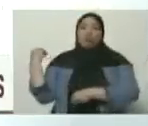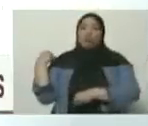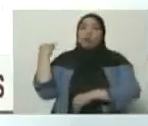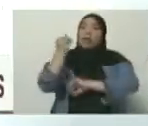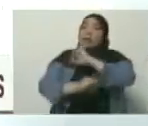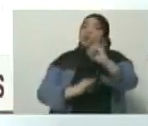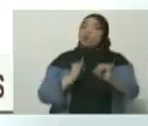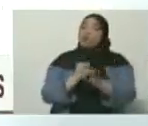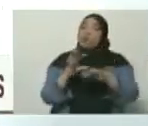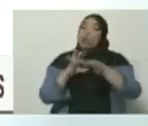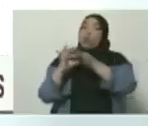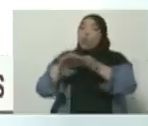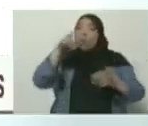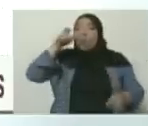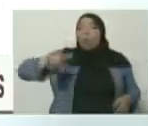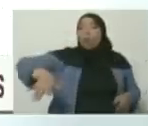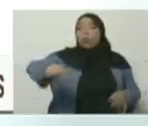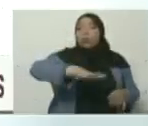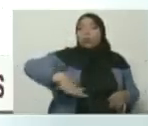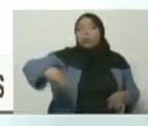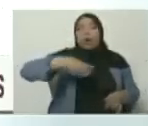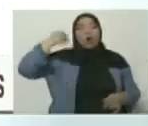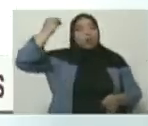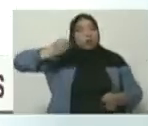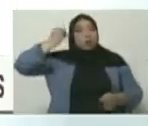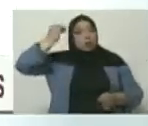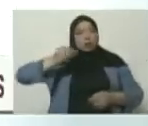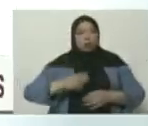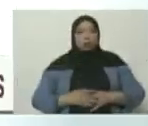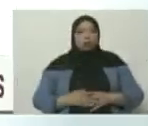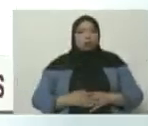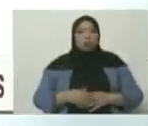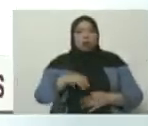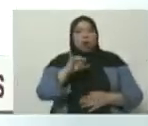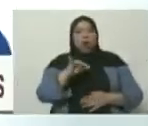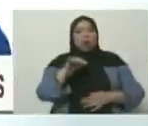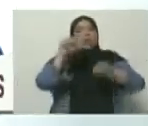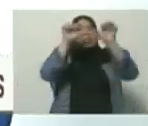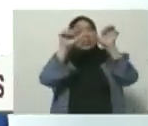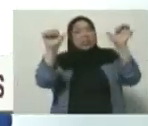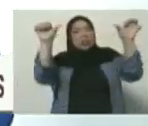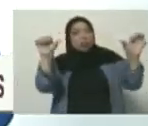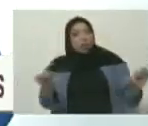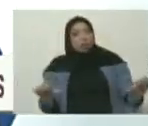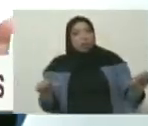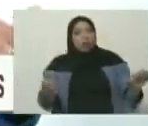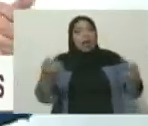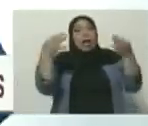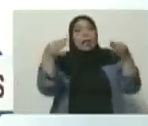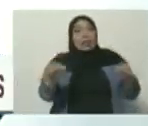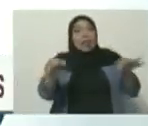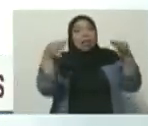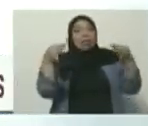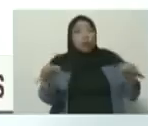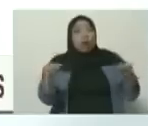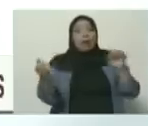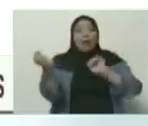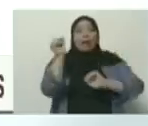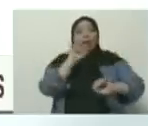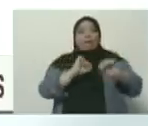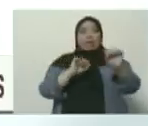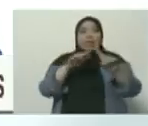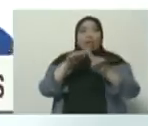países, de los pueblos, a máxima conciencia sobre este modelo que destruye la naturaleza, que arrebata las